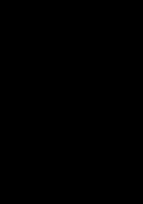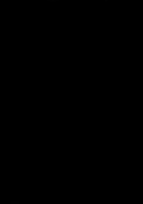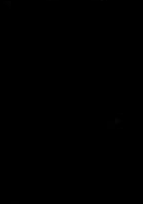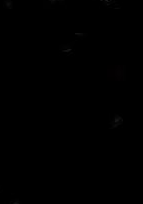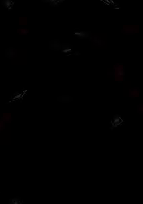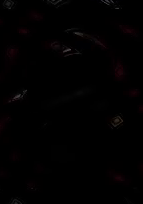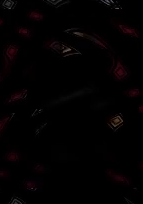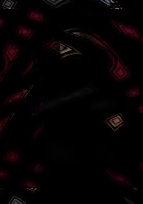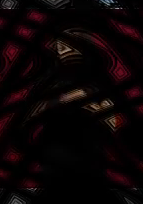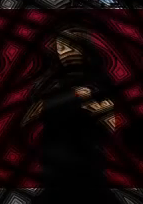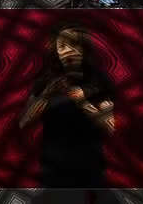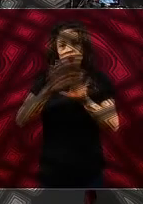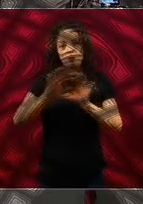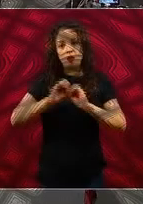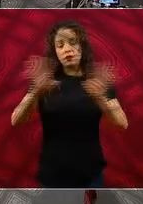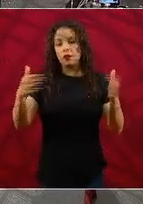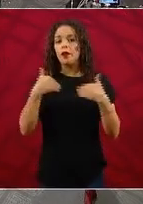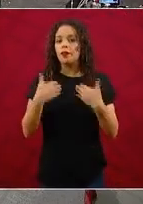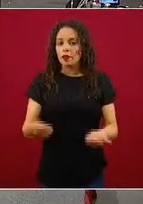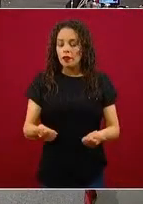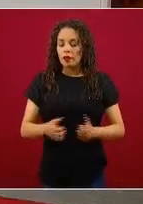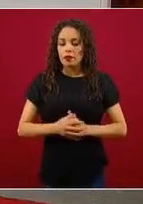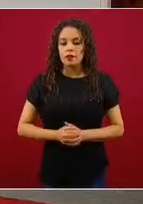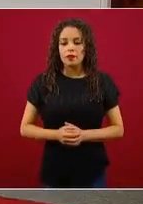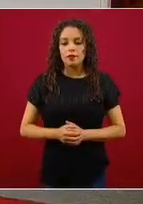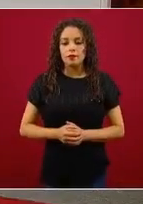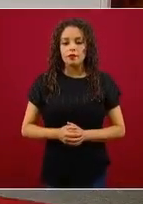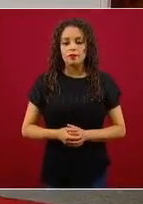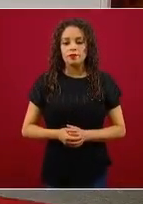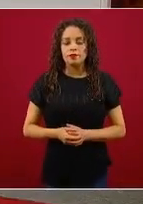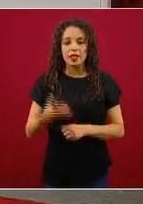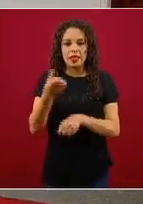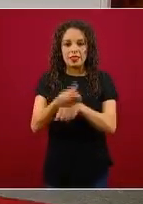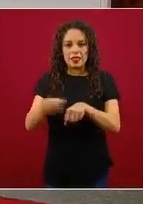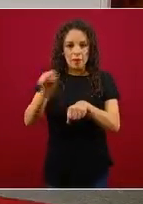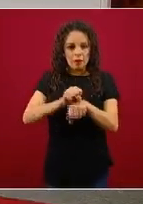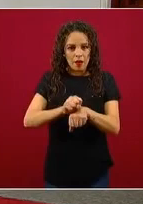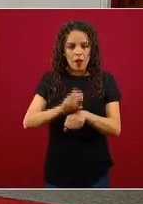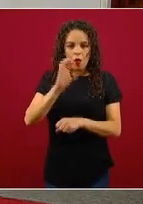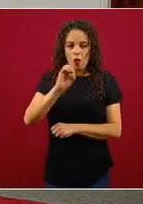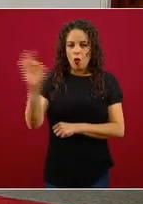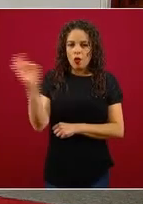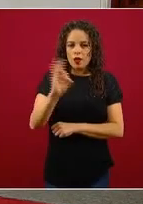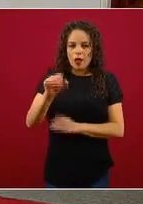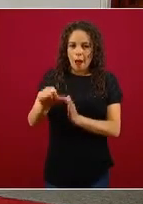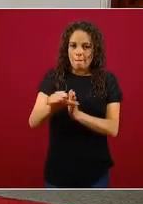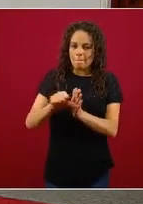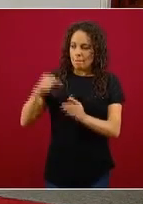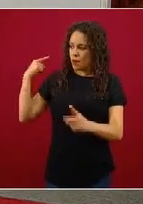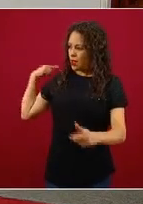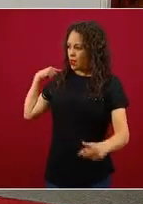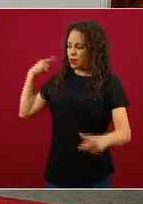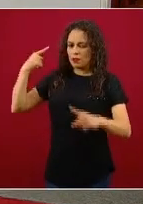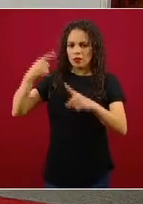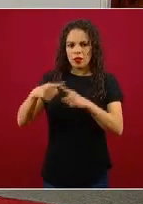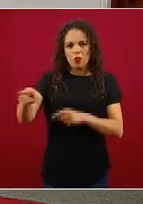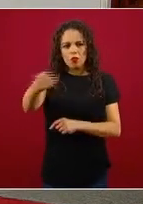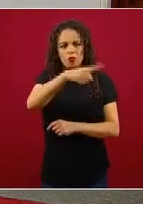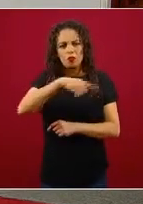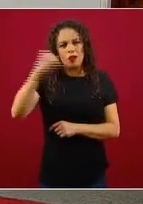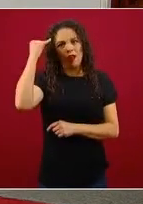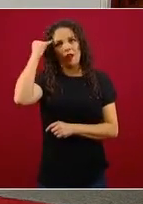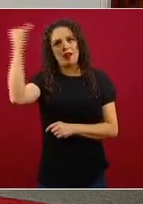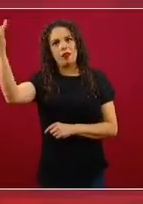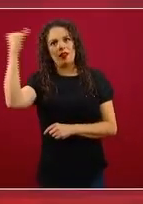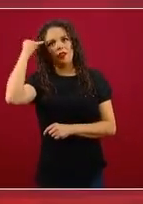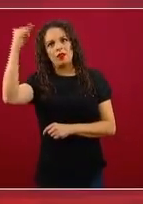Por semanas, quizá meses, ha persistido una idea que es importante